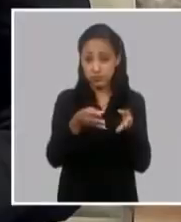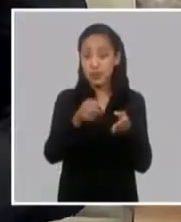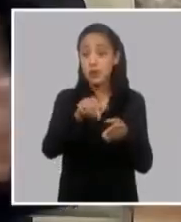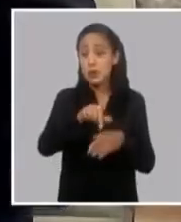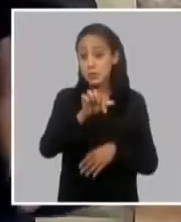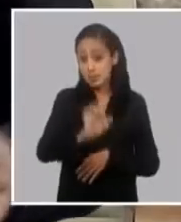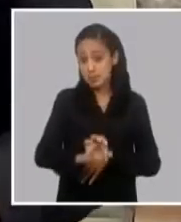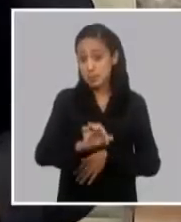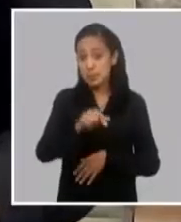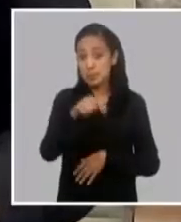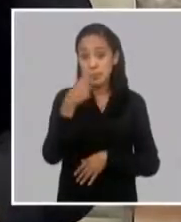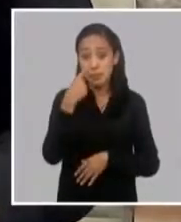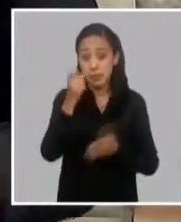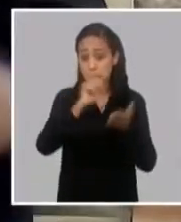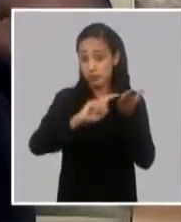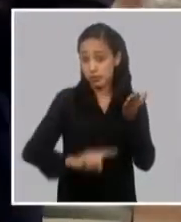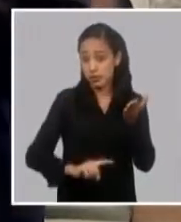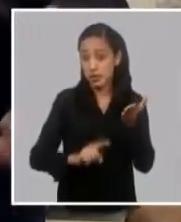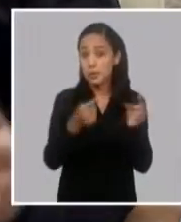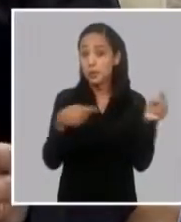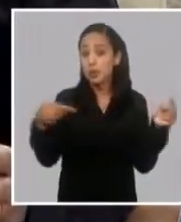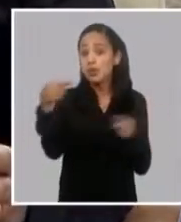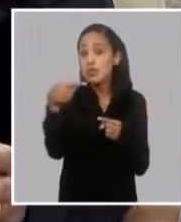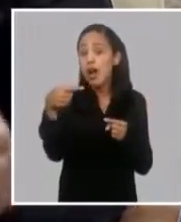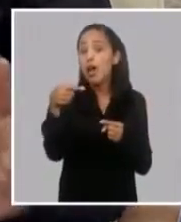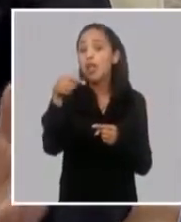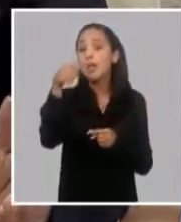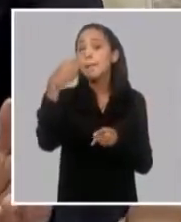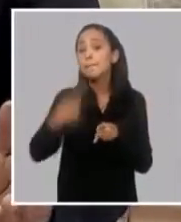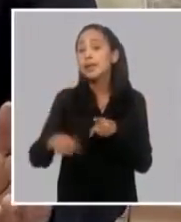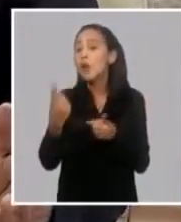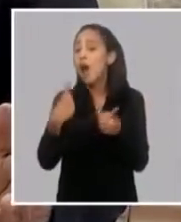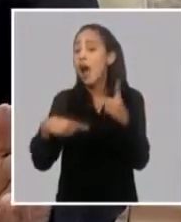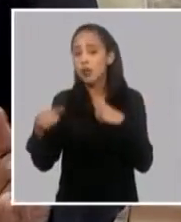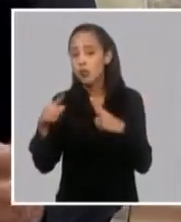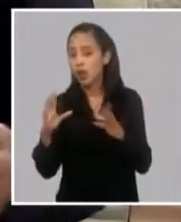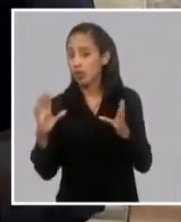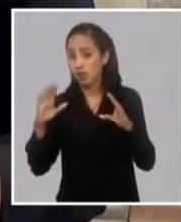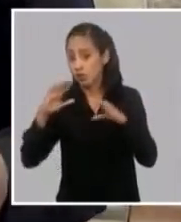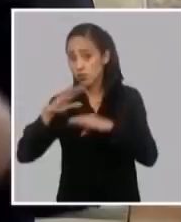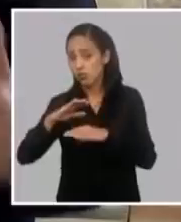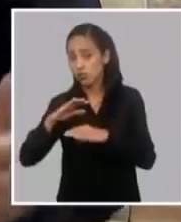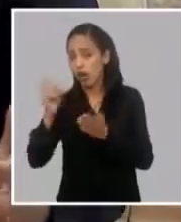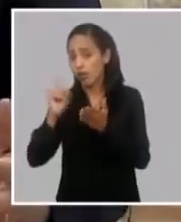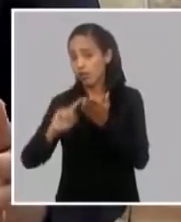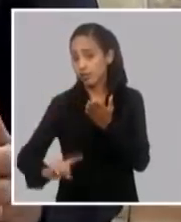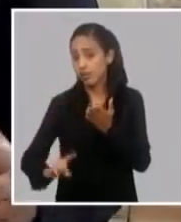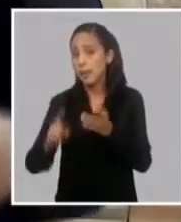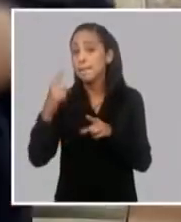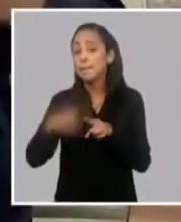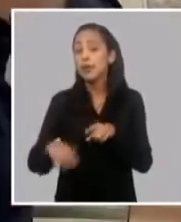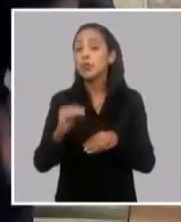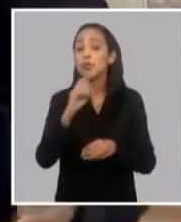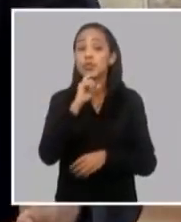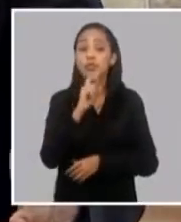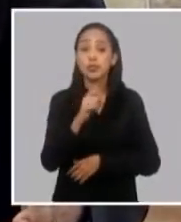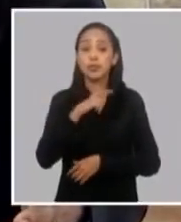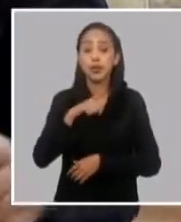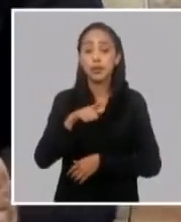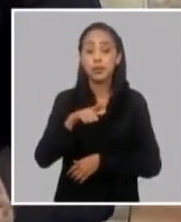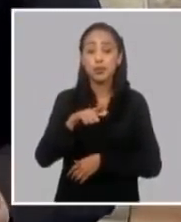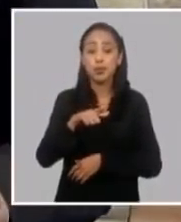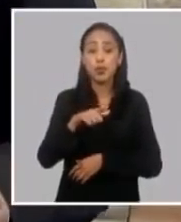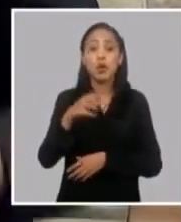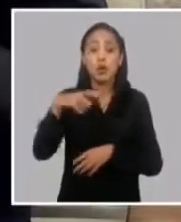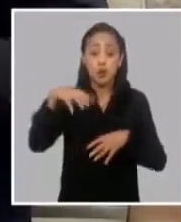estaciones de bombeos más importantes, hay algunas que no están cubiertas. Entonces, es muy duro cuando se va la electricidad